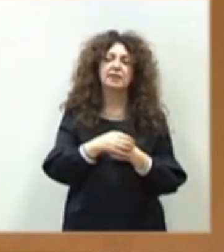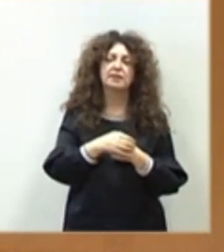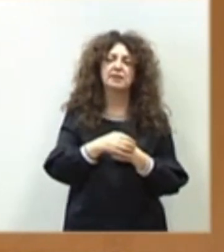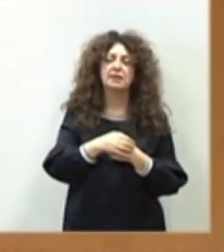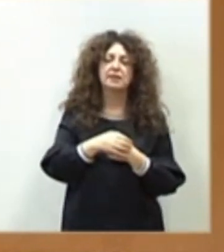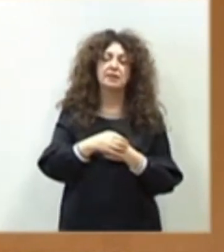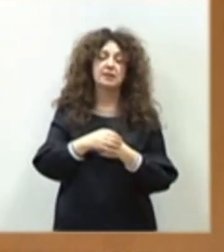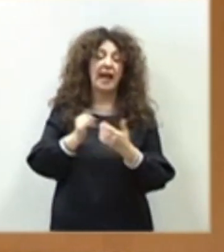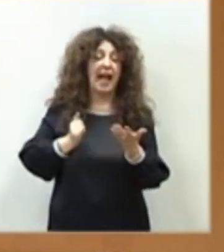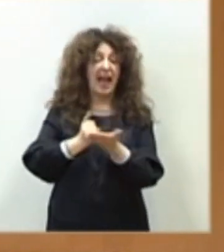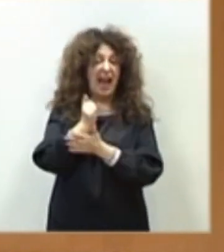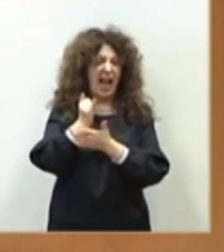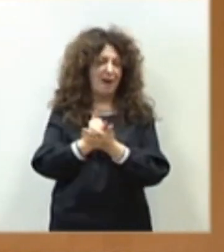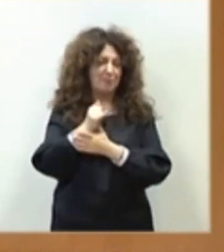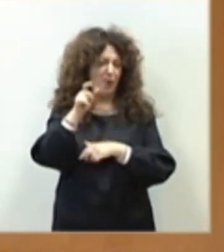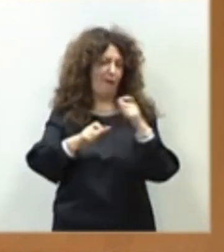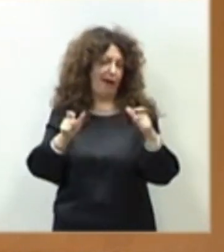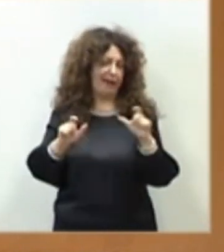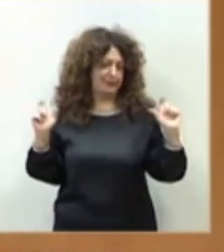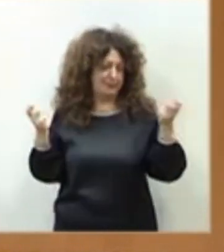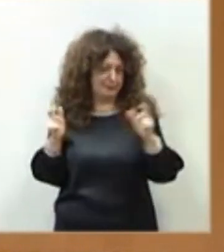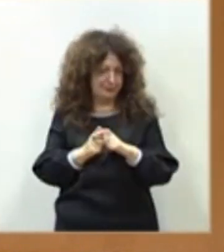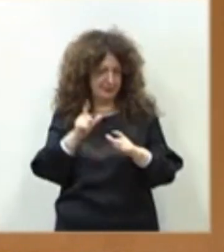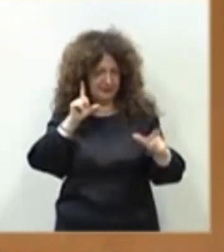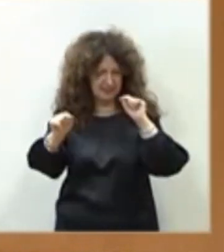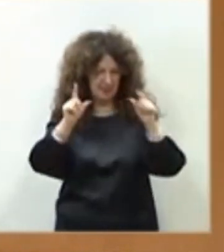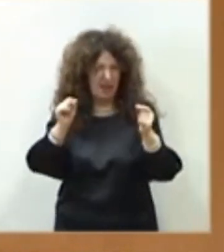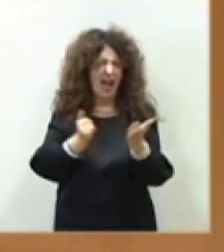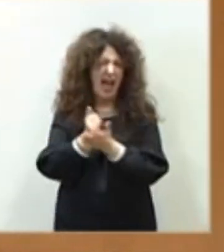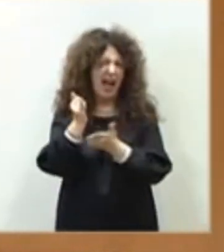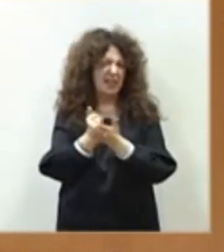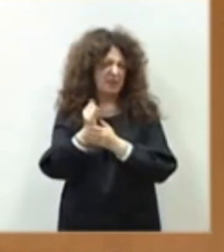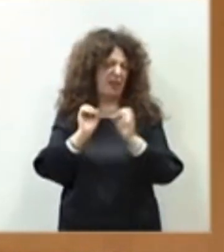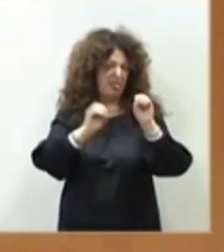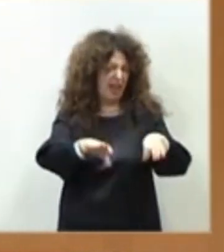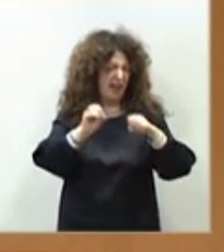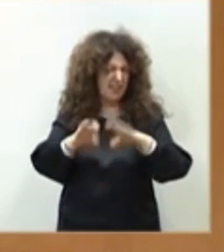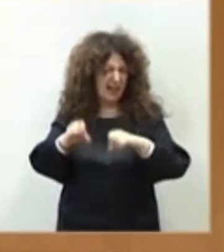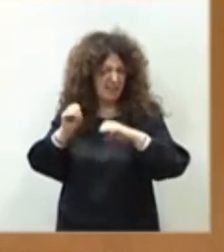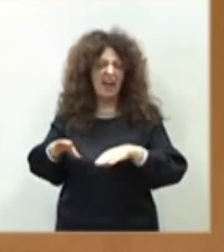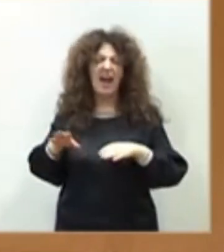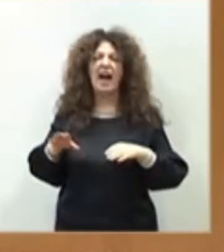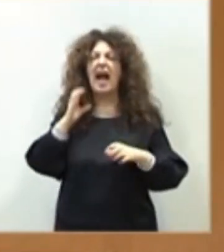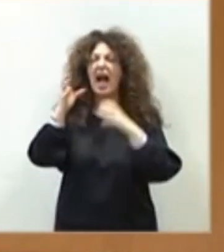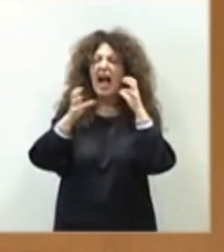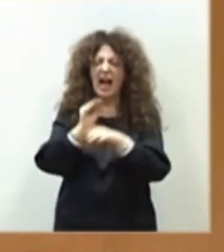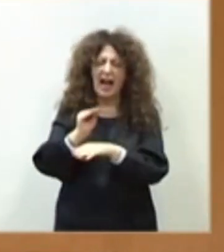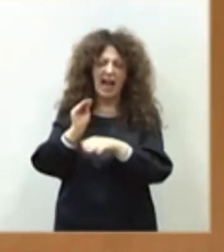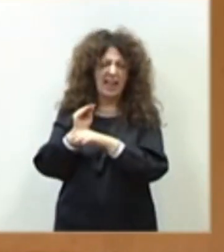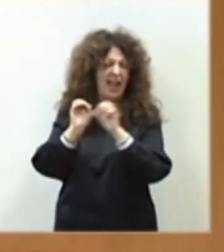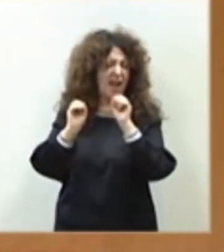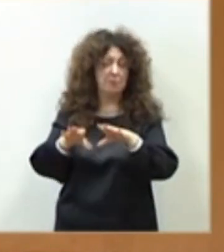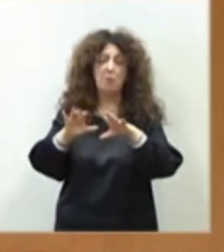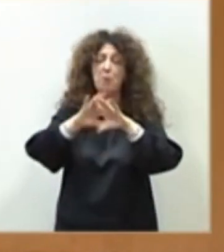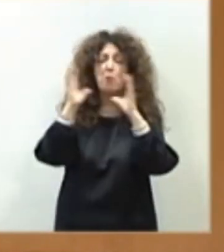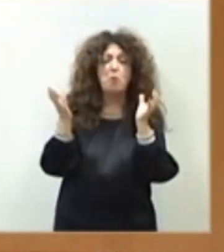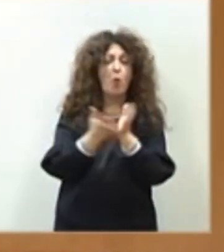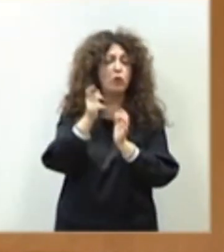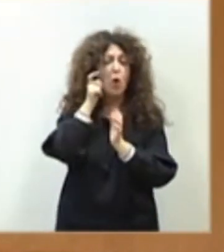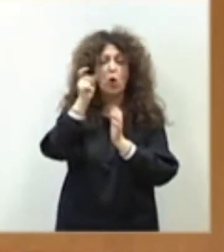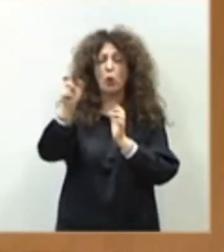menos gente en el campo, de que va a haber menos gente en la agricultura, en ganadería, se abandonan explotaciones, se abandona el mundo rural.